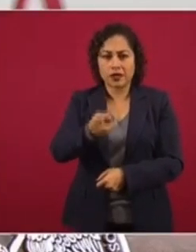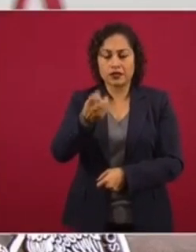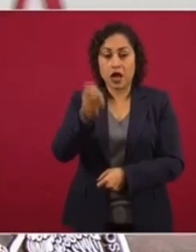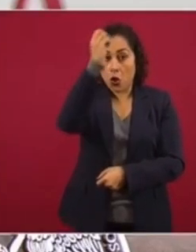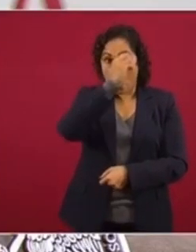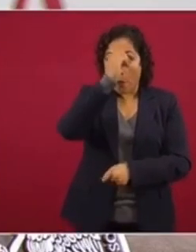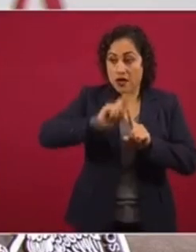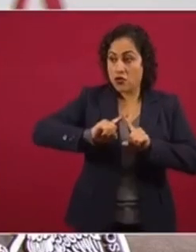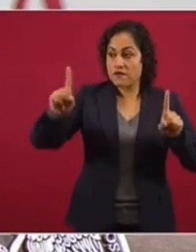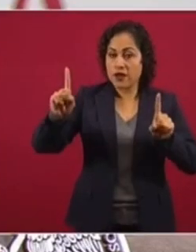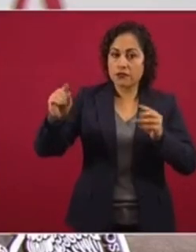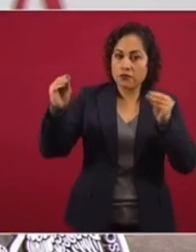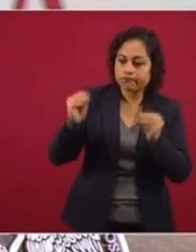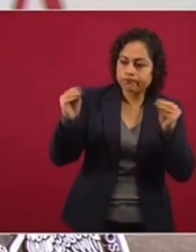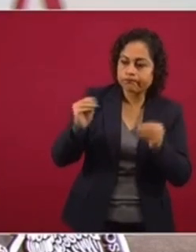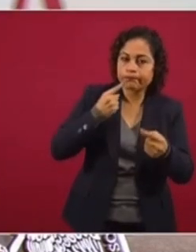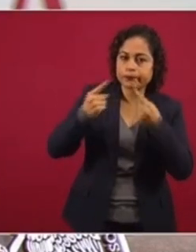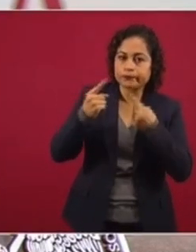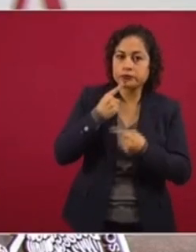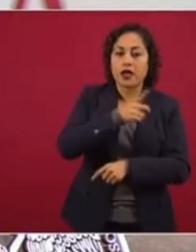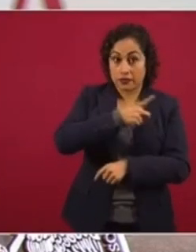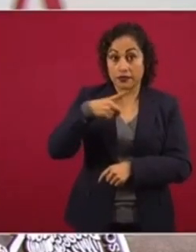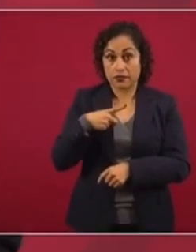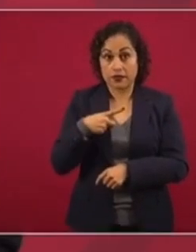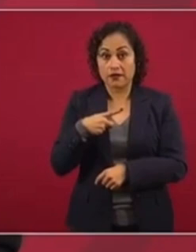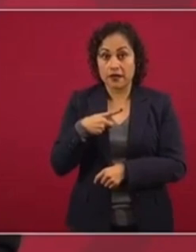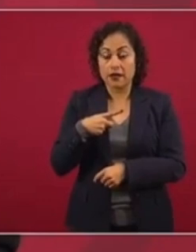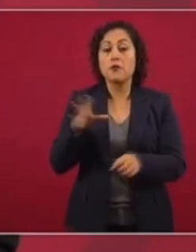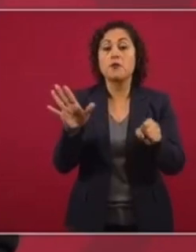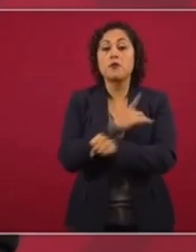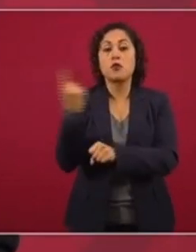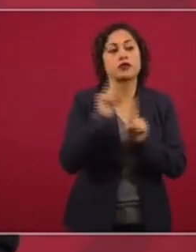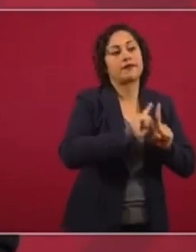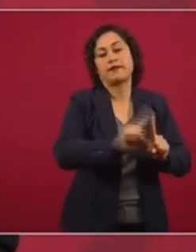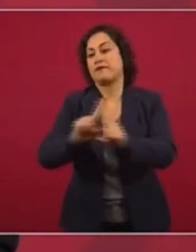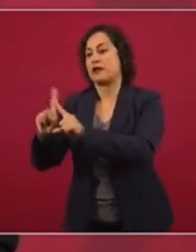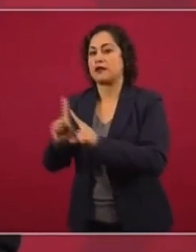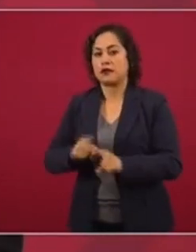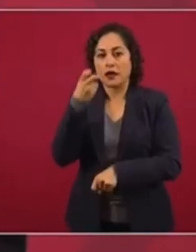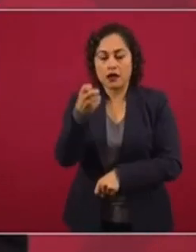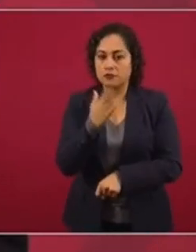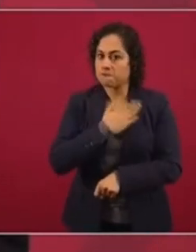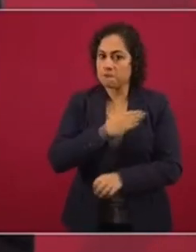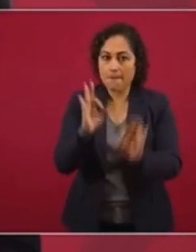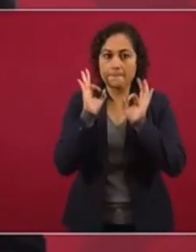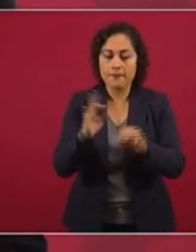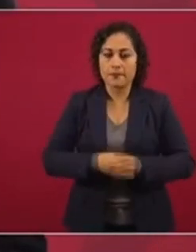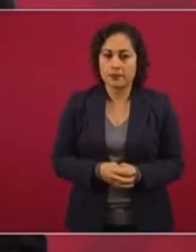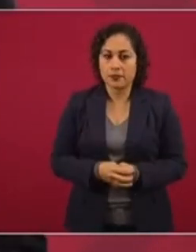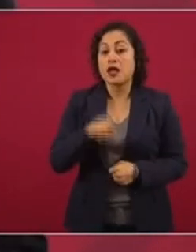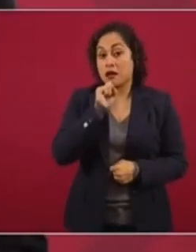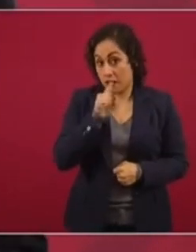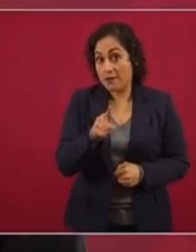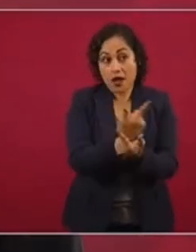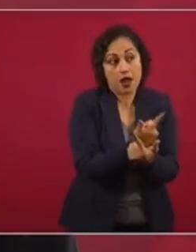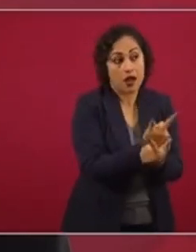polémica y debate y pluralidad y libertades.